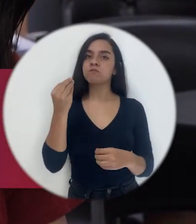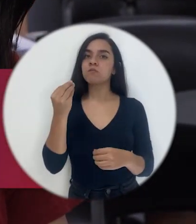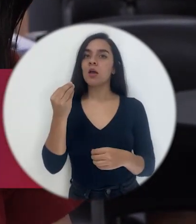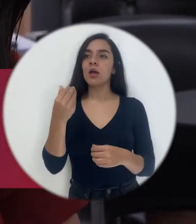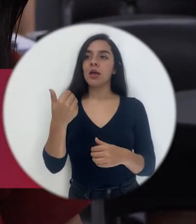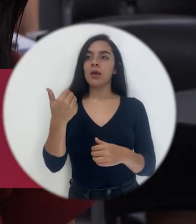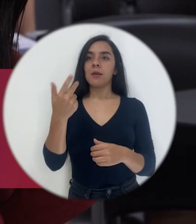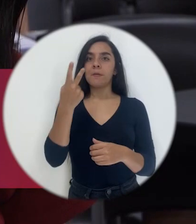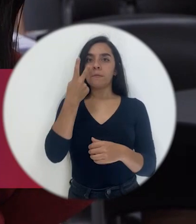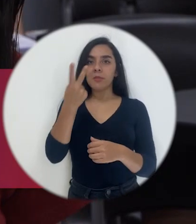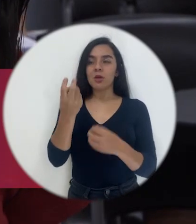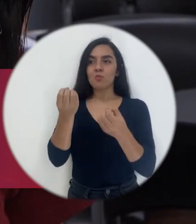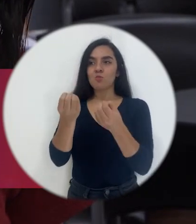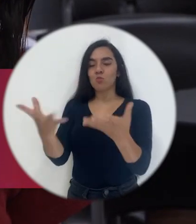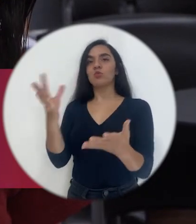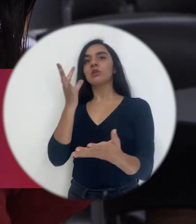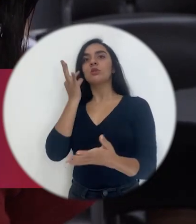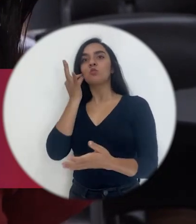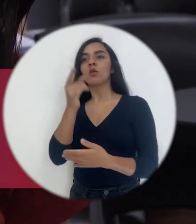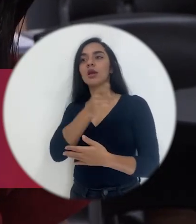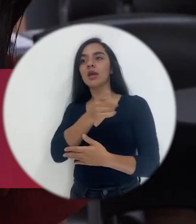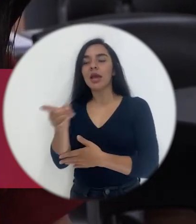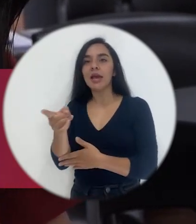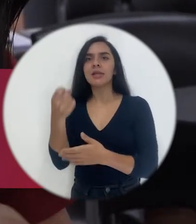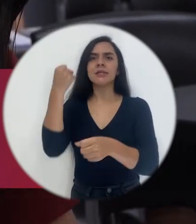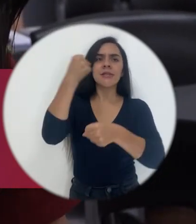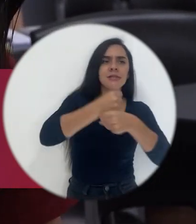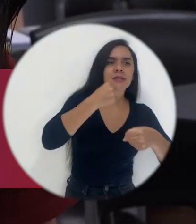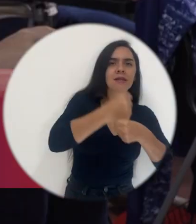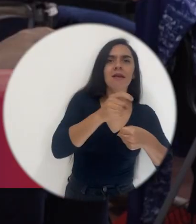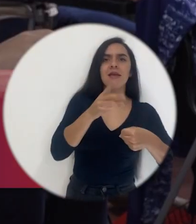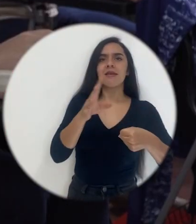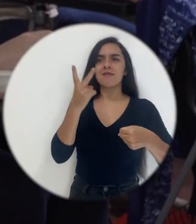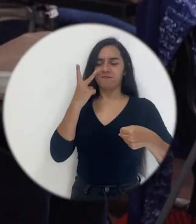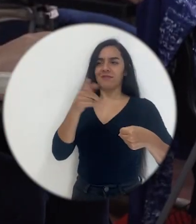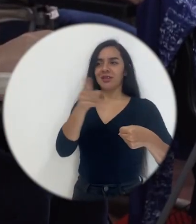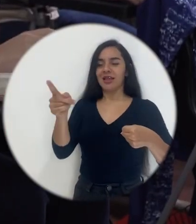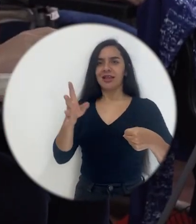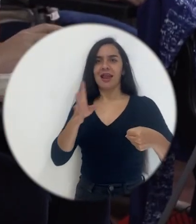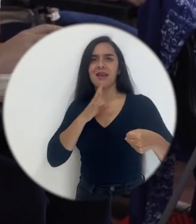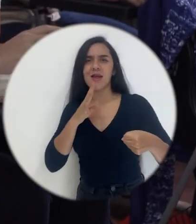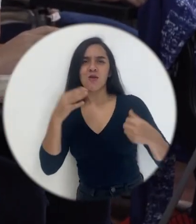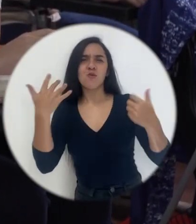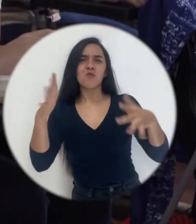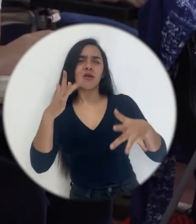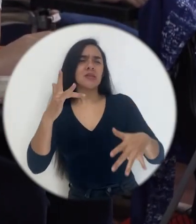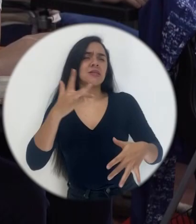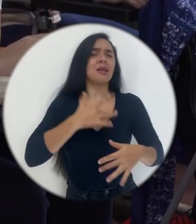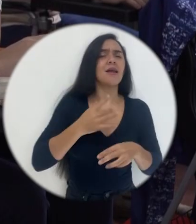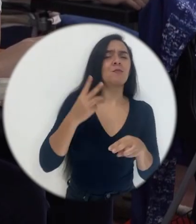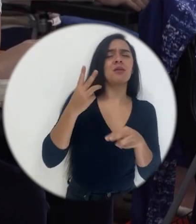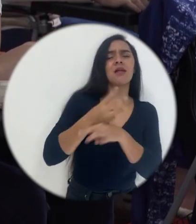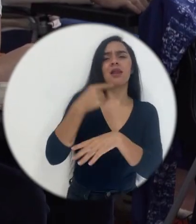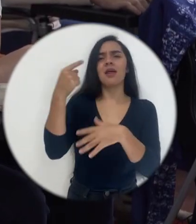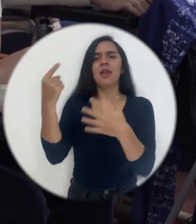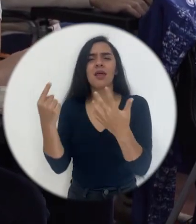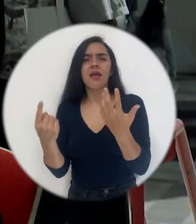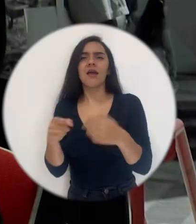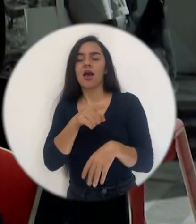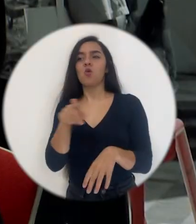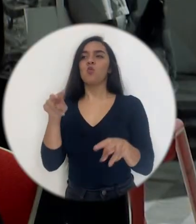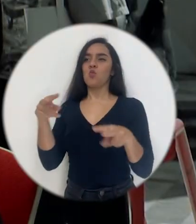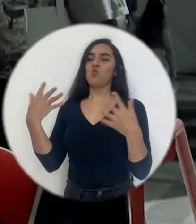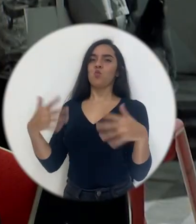tener un montón de chicas trabajando y hablando de la fascinación que tenían por la matemática la idea de esto era